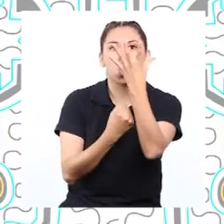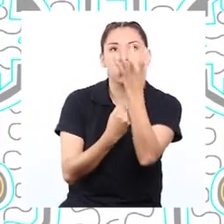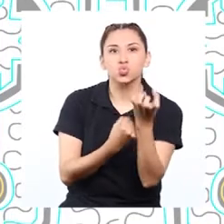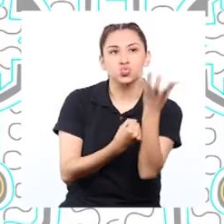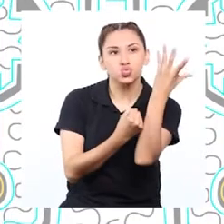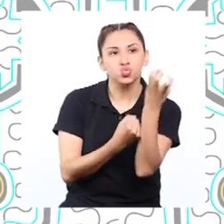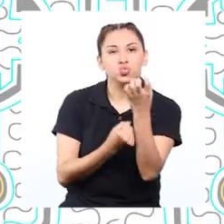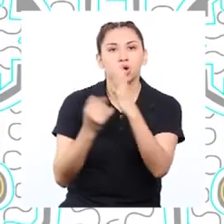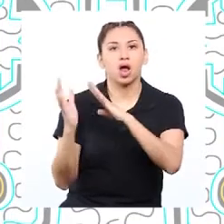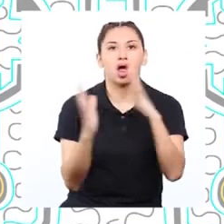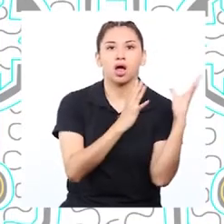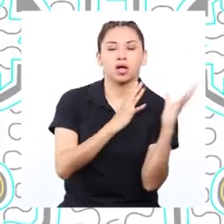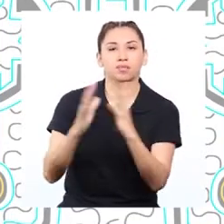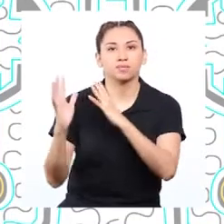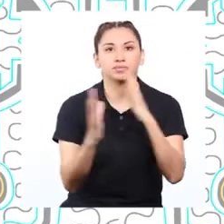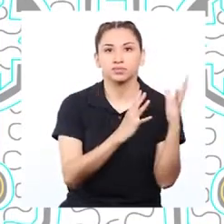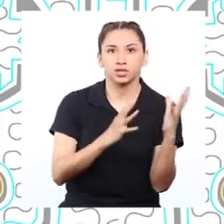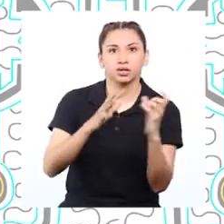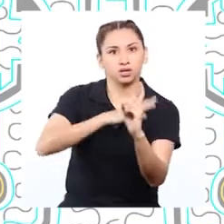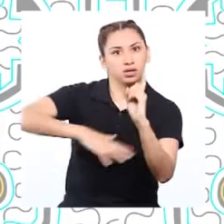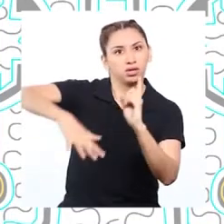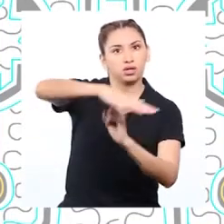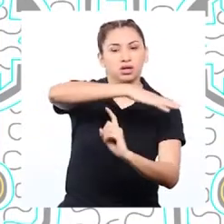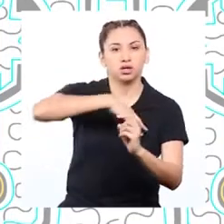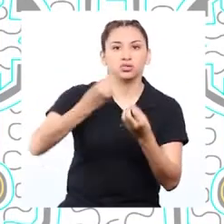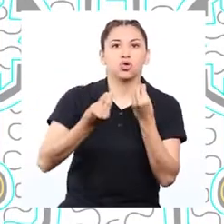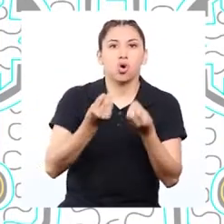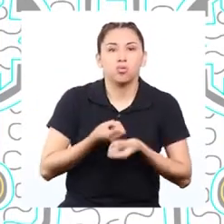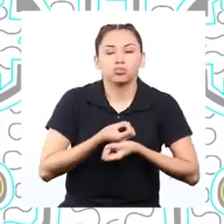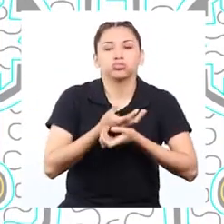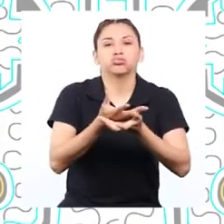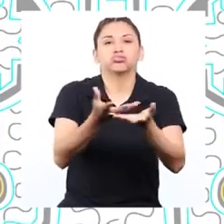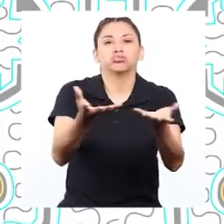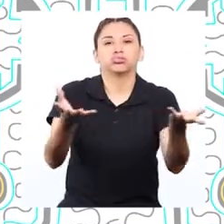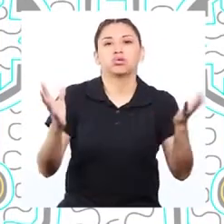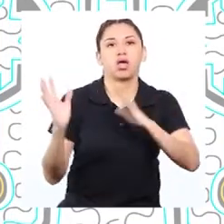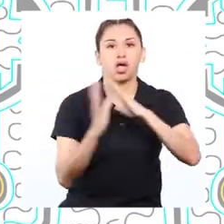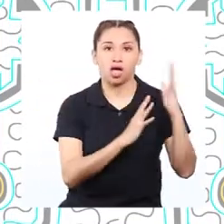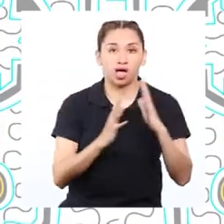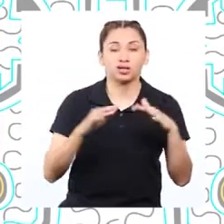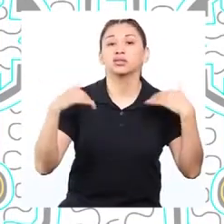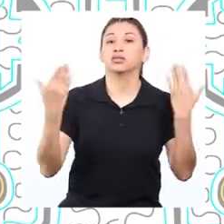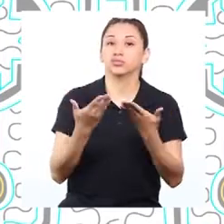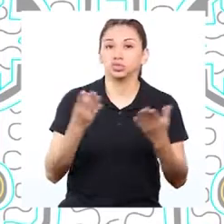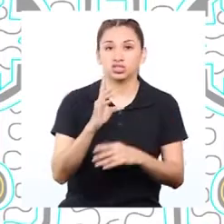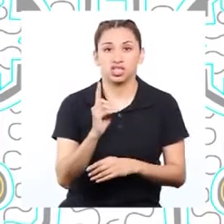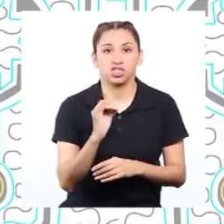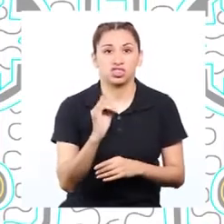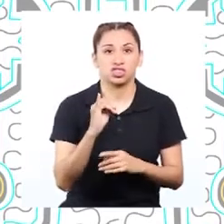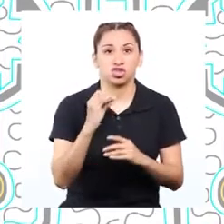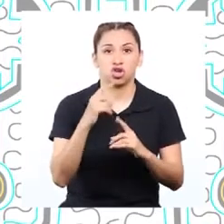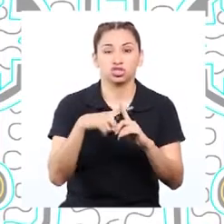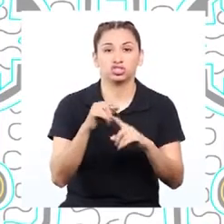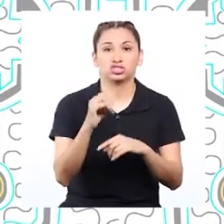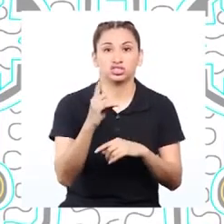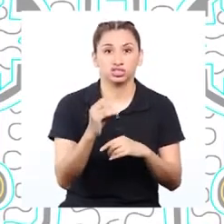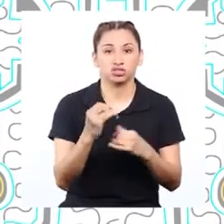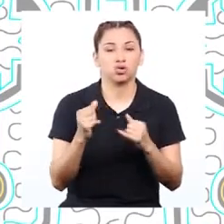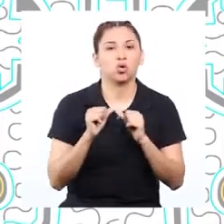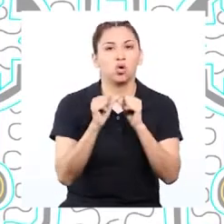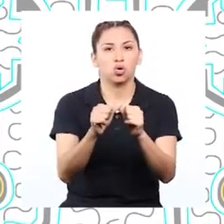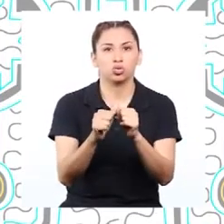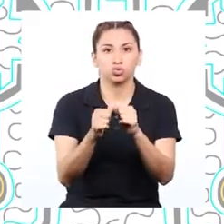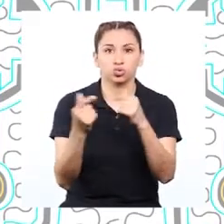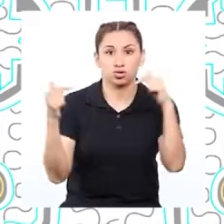el dióxido de carbono del ambiente y emitir oxígeno. Por este motivo, el dióxido de carbono